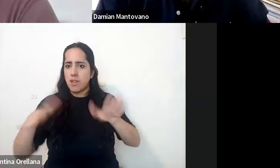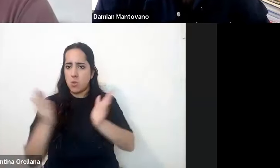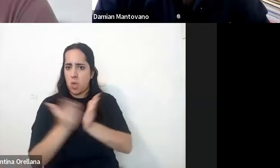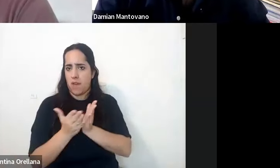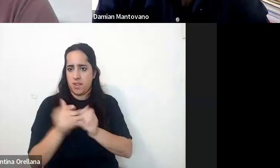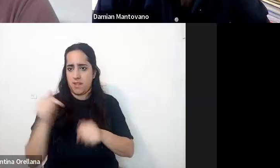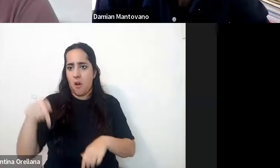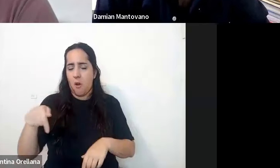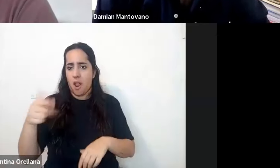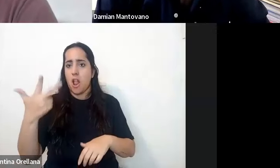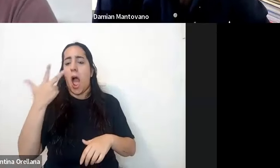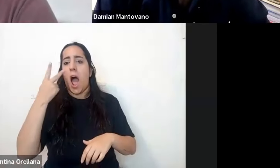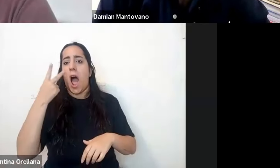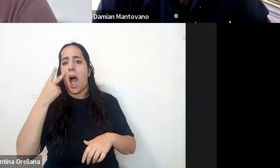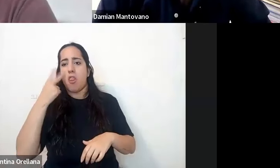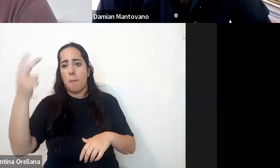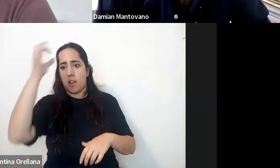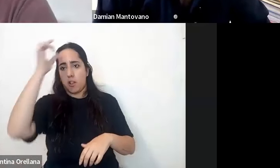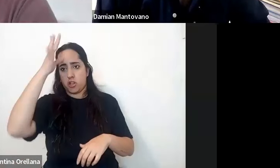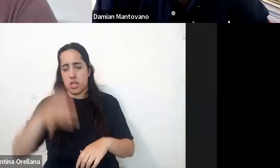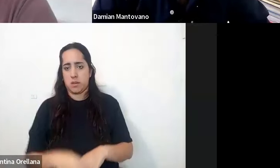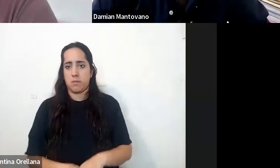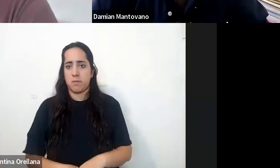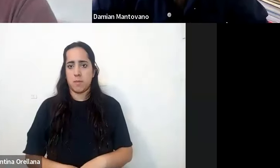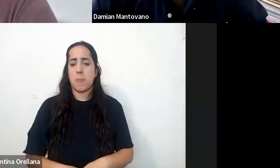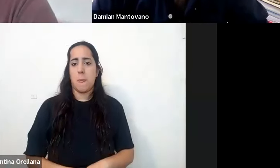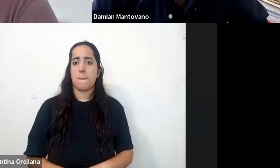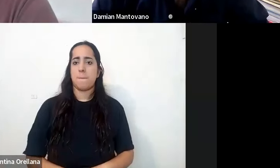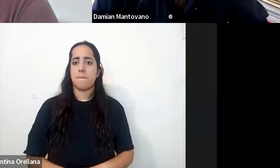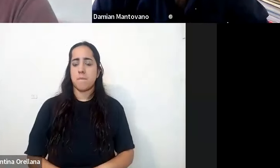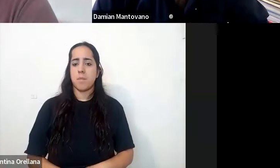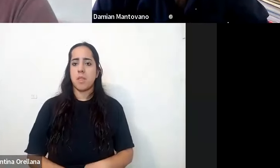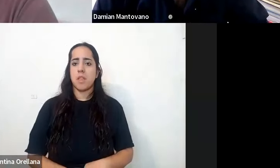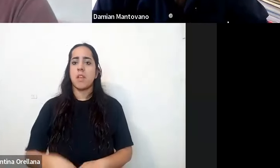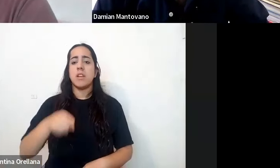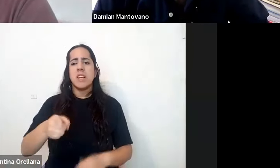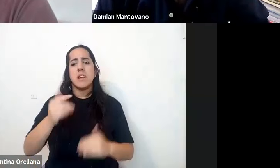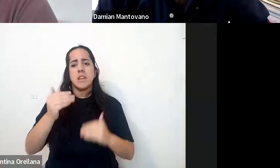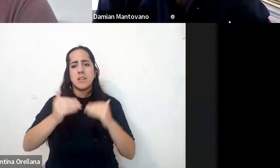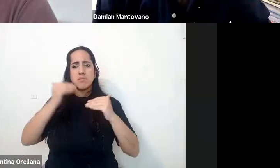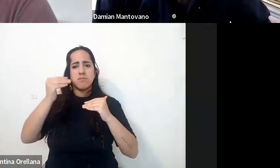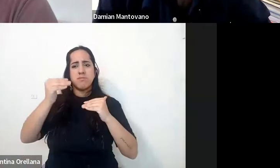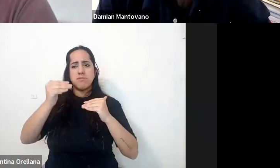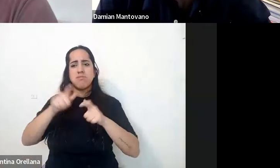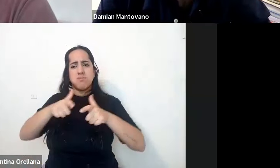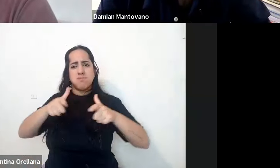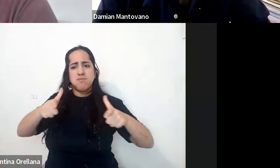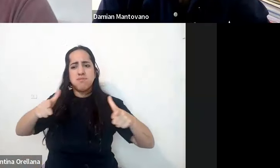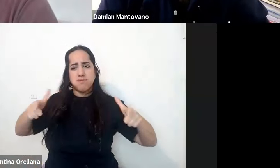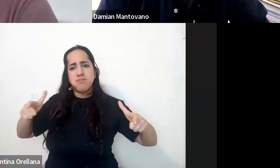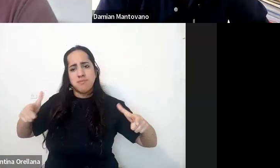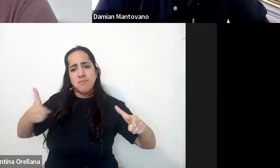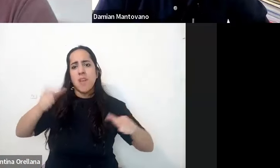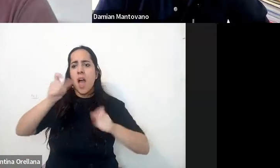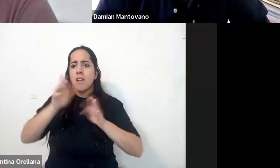a su vez tiene un correlato porque de la misma manera que sube la cantidad de estudiantes con discapacidad que pueden realizar